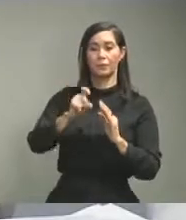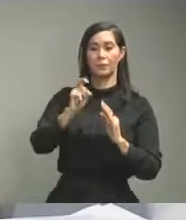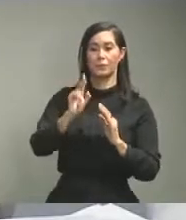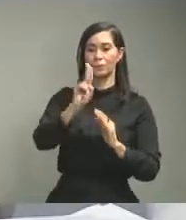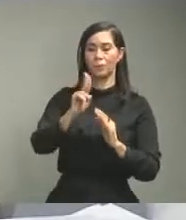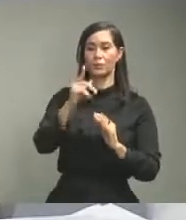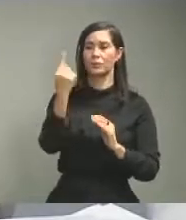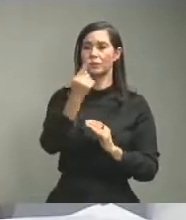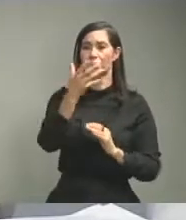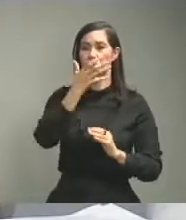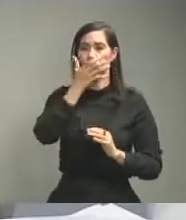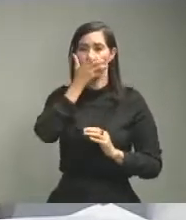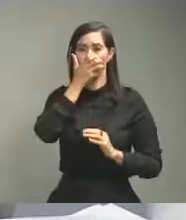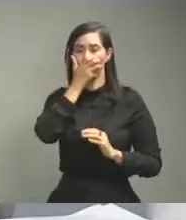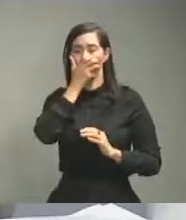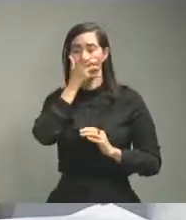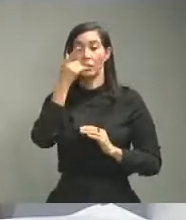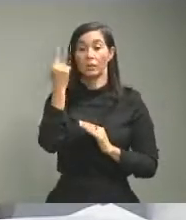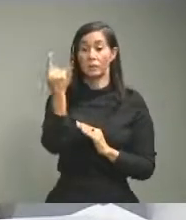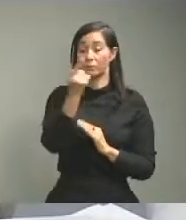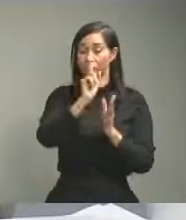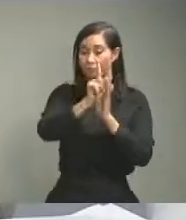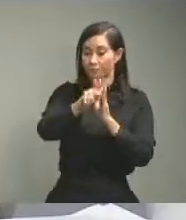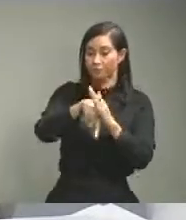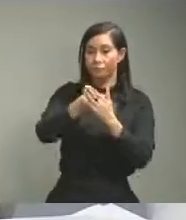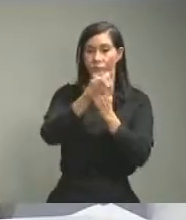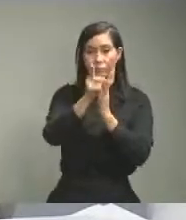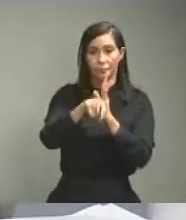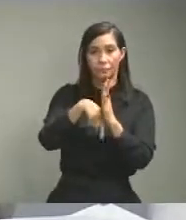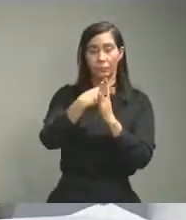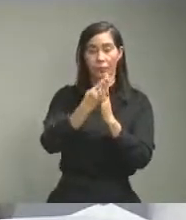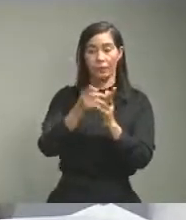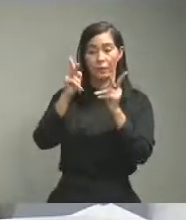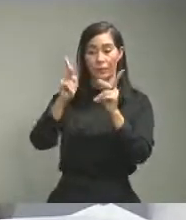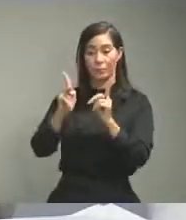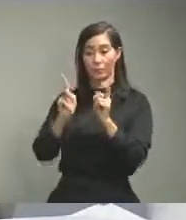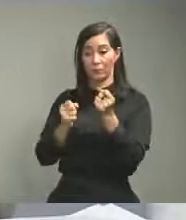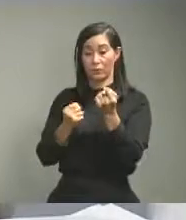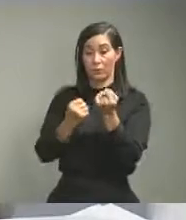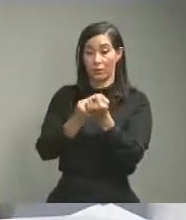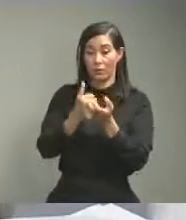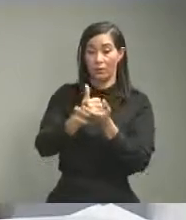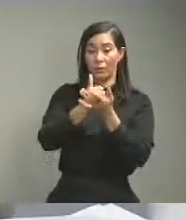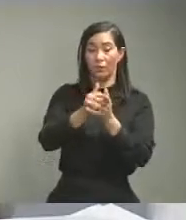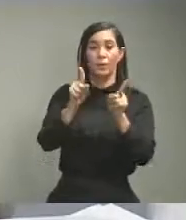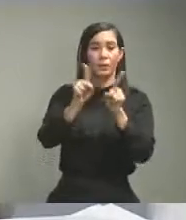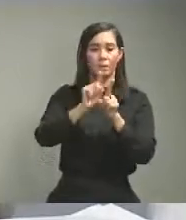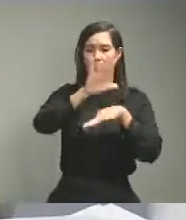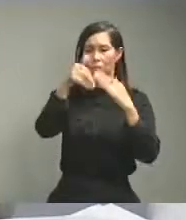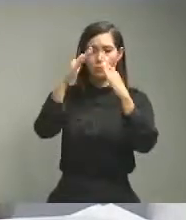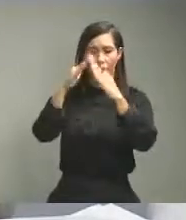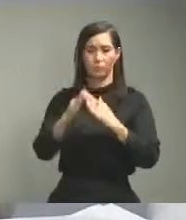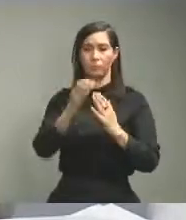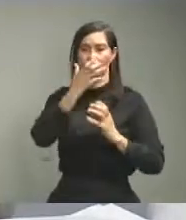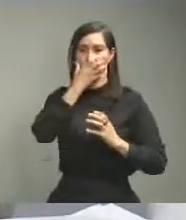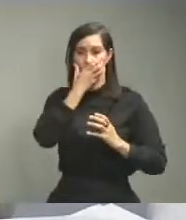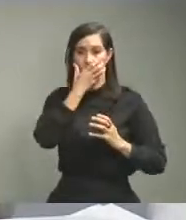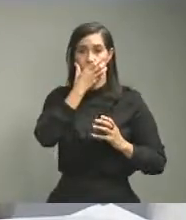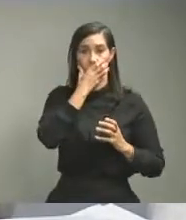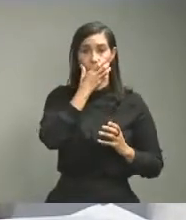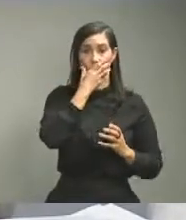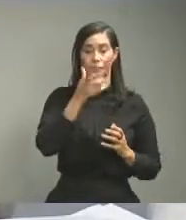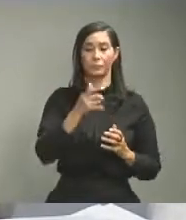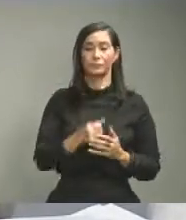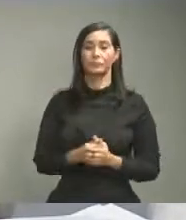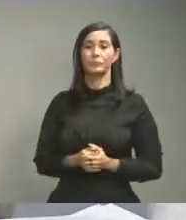mascarilla permanentemente y aquellas personas que le atienden por igual en los casos